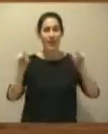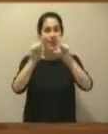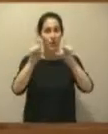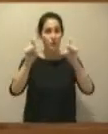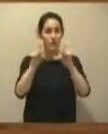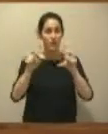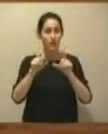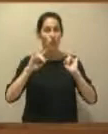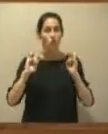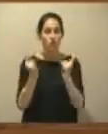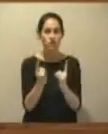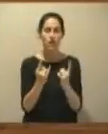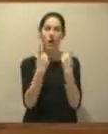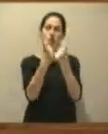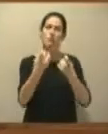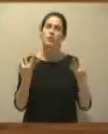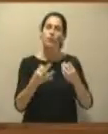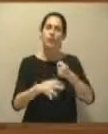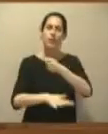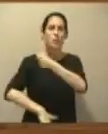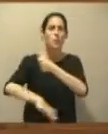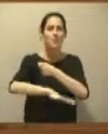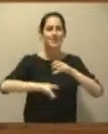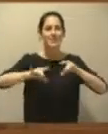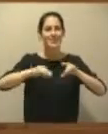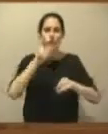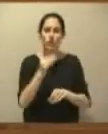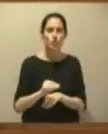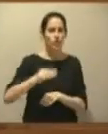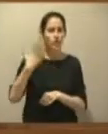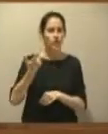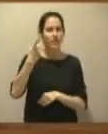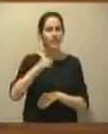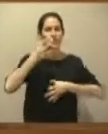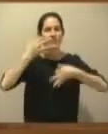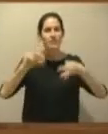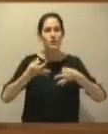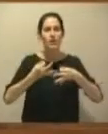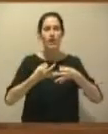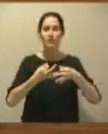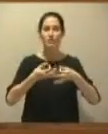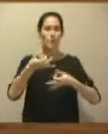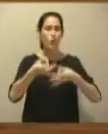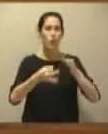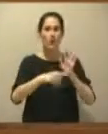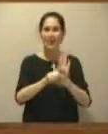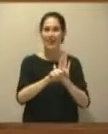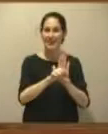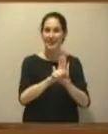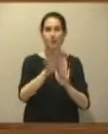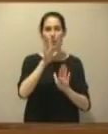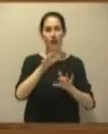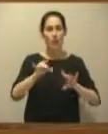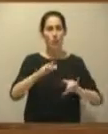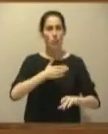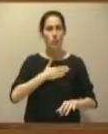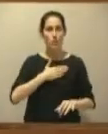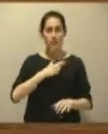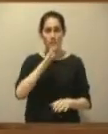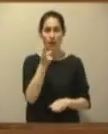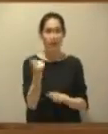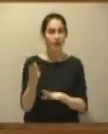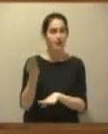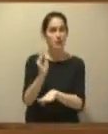forestales necesitan una base territorial suficiente y una seguridad jurídica respecto a la propiedad para poder invertir y para poder